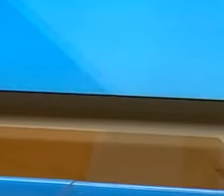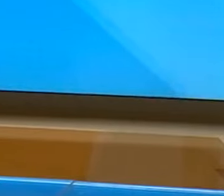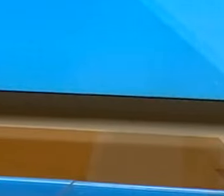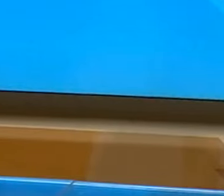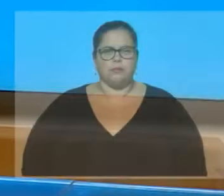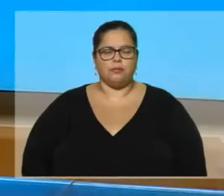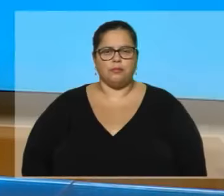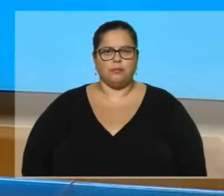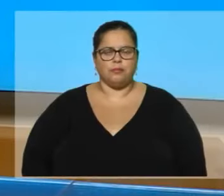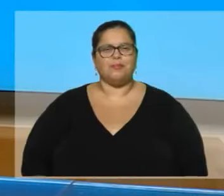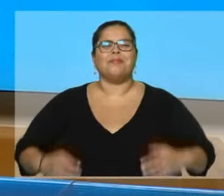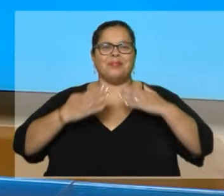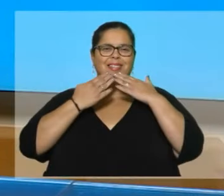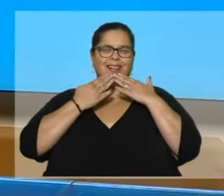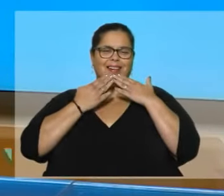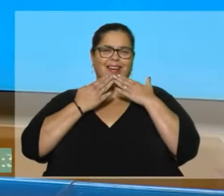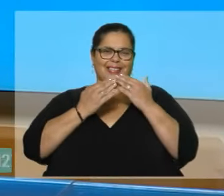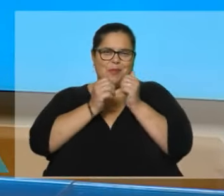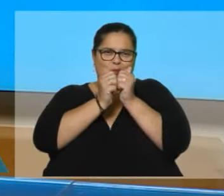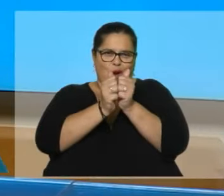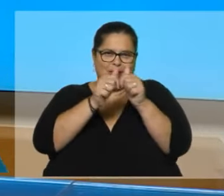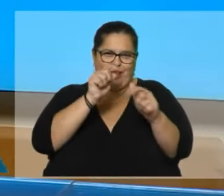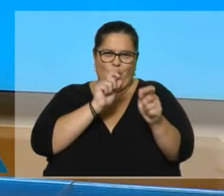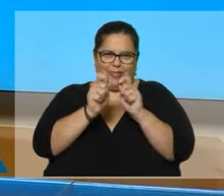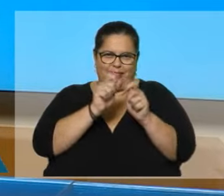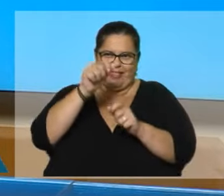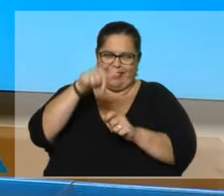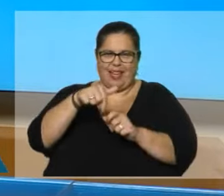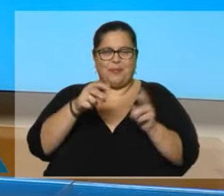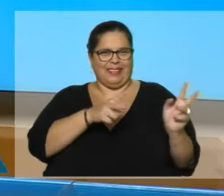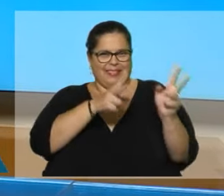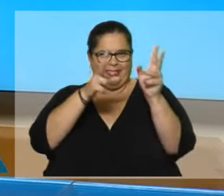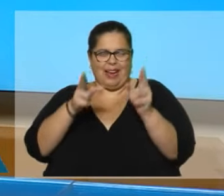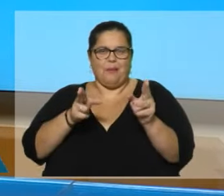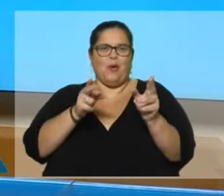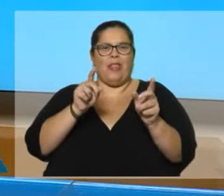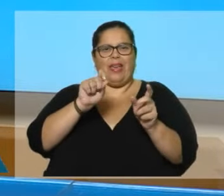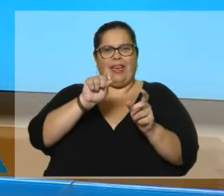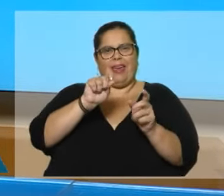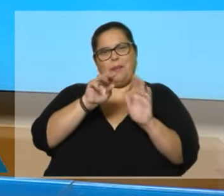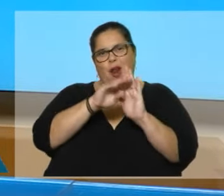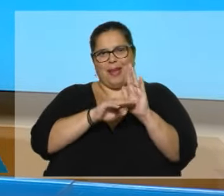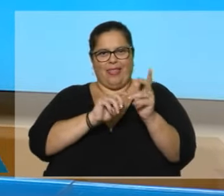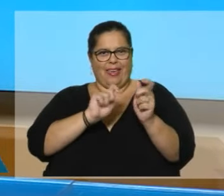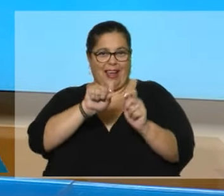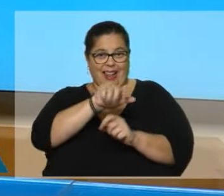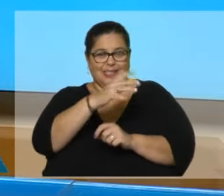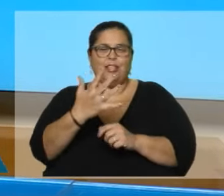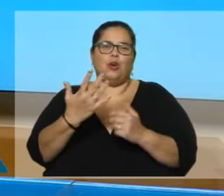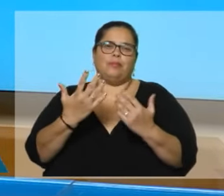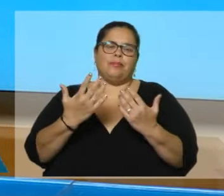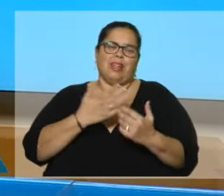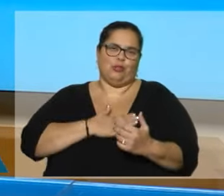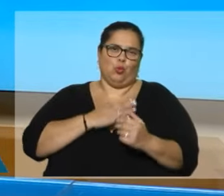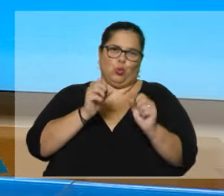Gracias por acompañarnos en la entrevista en este tramo aquí de la programación de Canal 5. Es un gusto que ustedes nos reciban en casa.